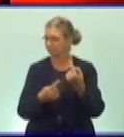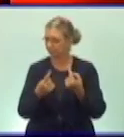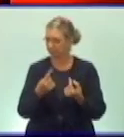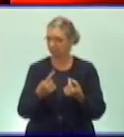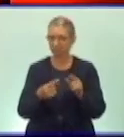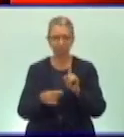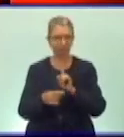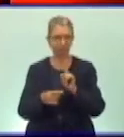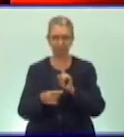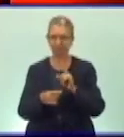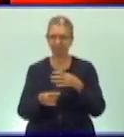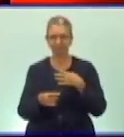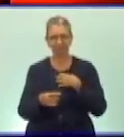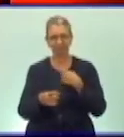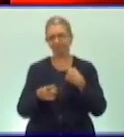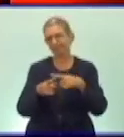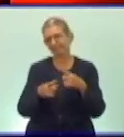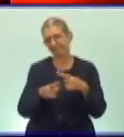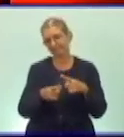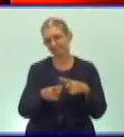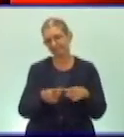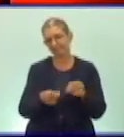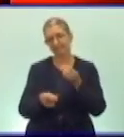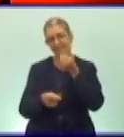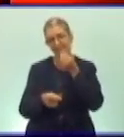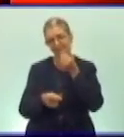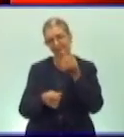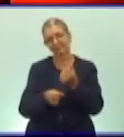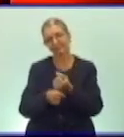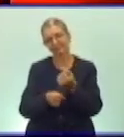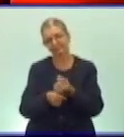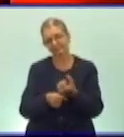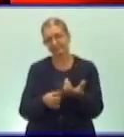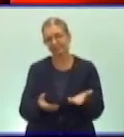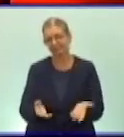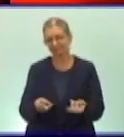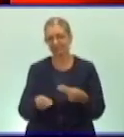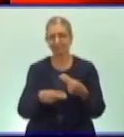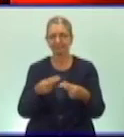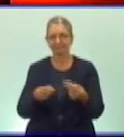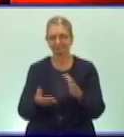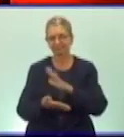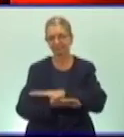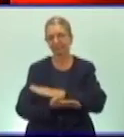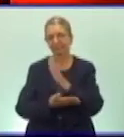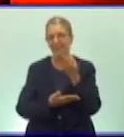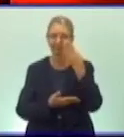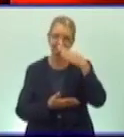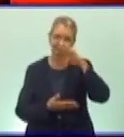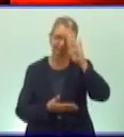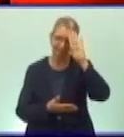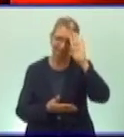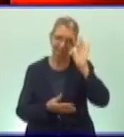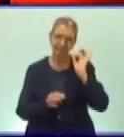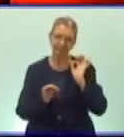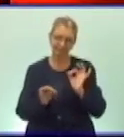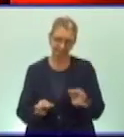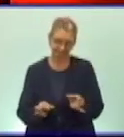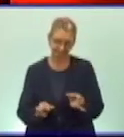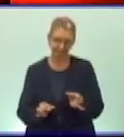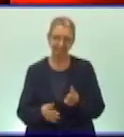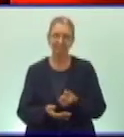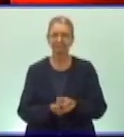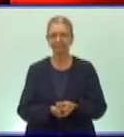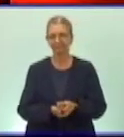no han tenido los materiales necesarios para que sus niños hagan el álbum de la patria como está concebido.